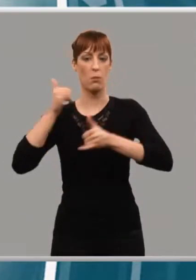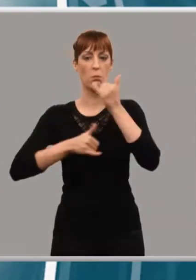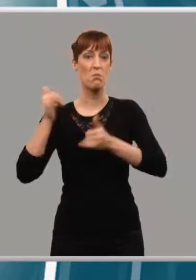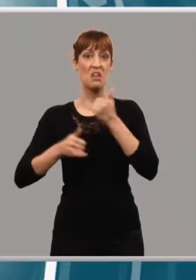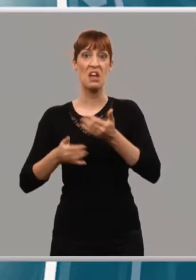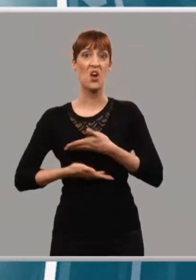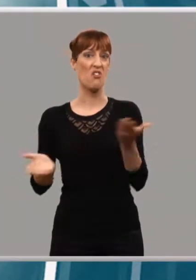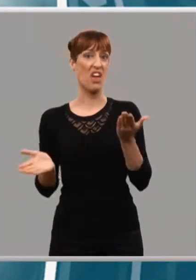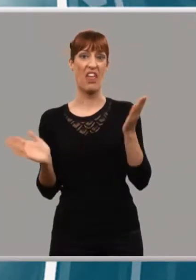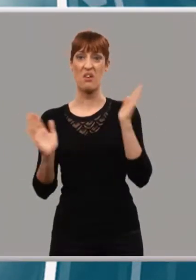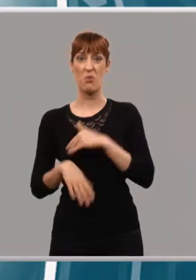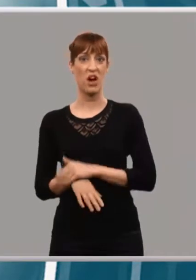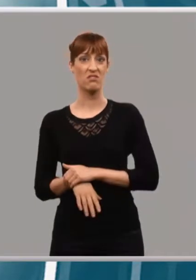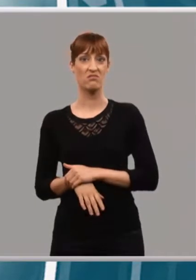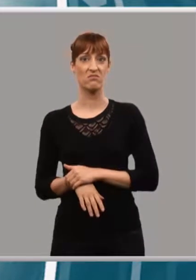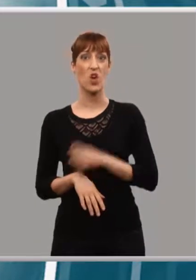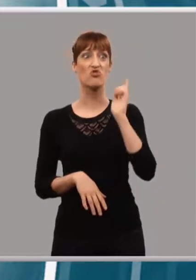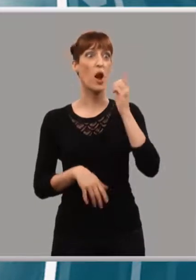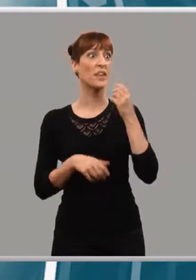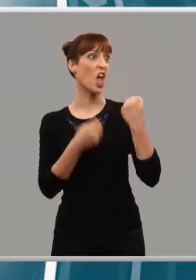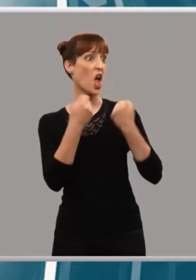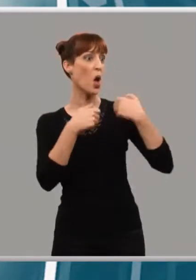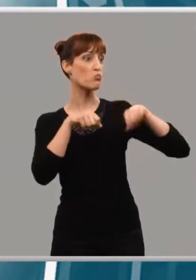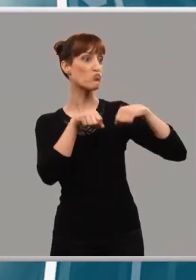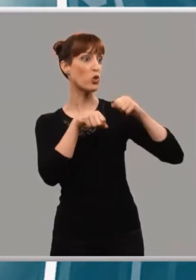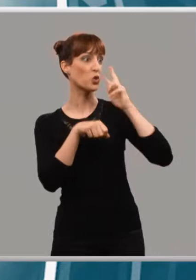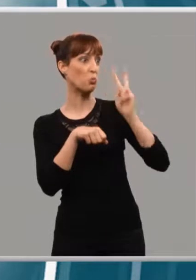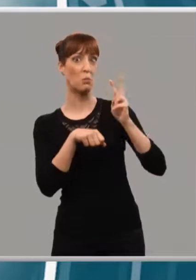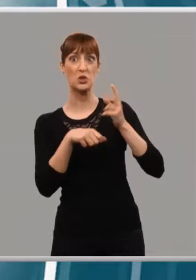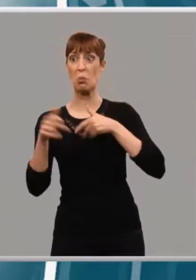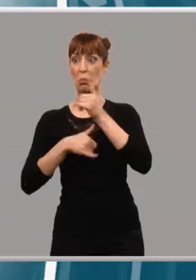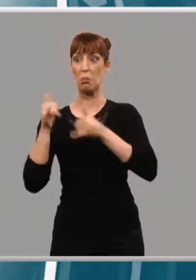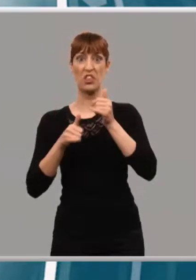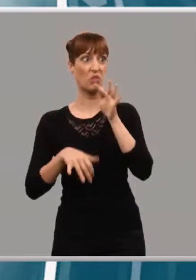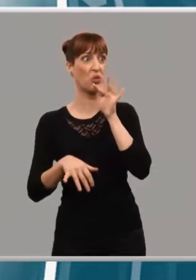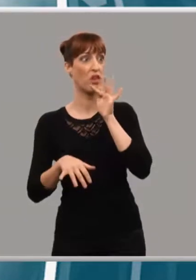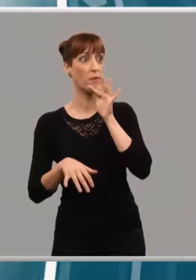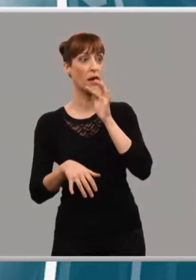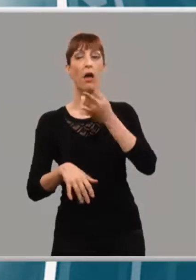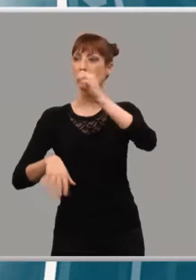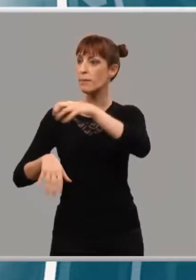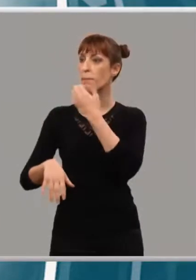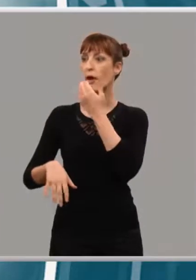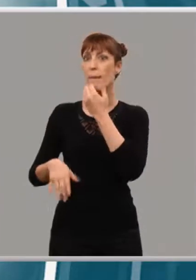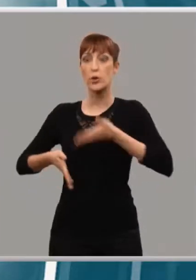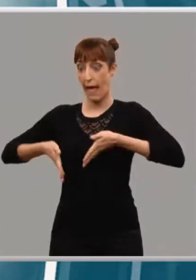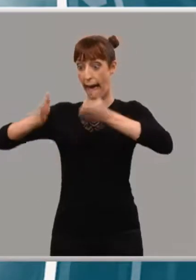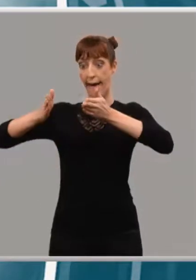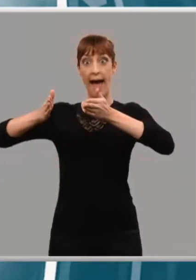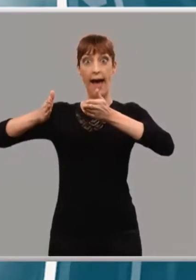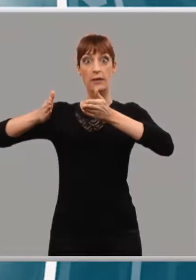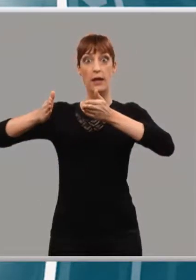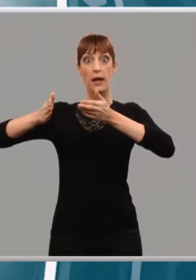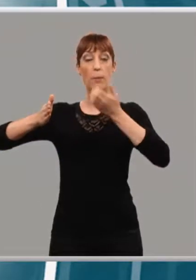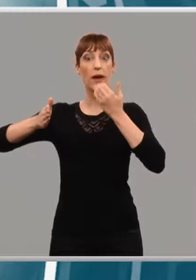debemos pasar motos, bicis ninguna. Realmente al final de esta calle no tiene salida, no hay un carril que luego en Murrieta, digamos, el